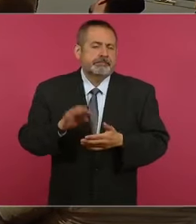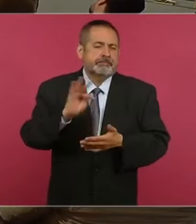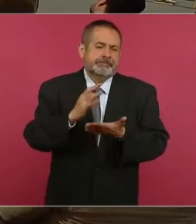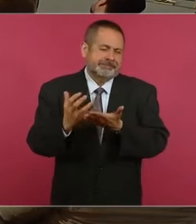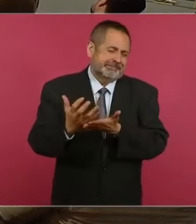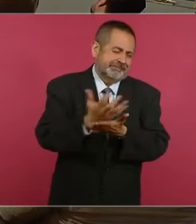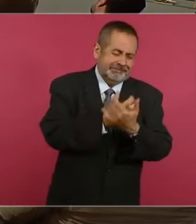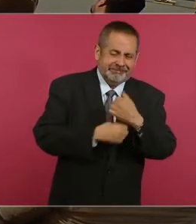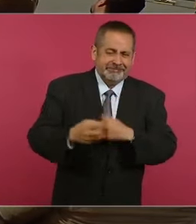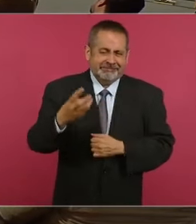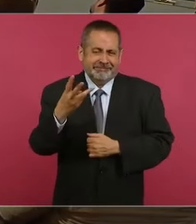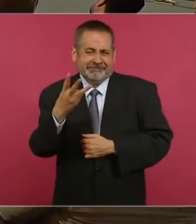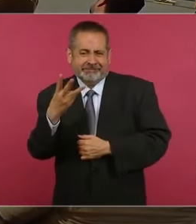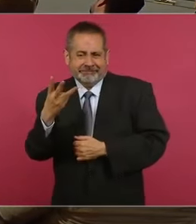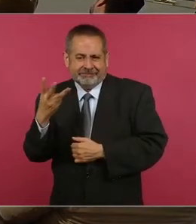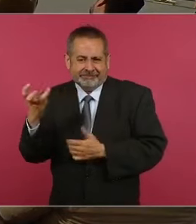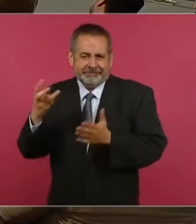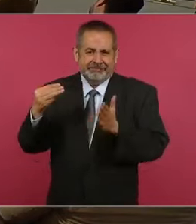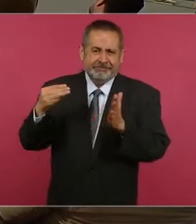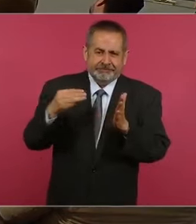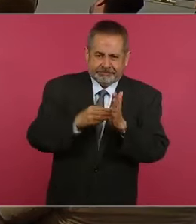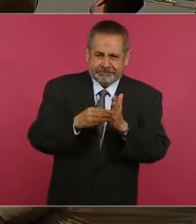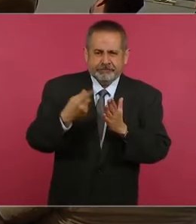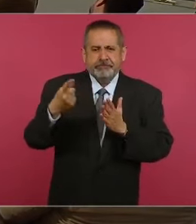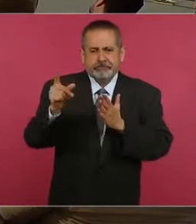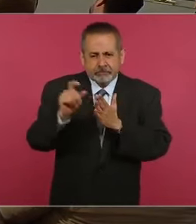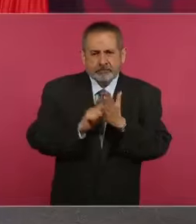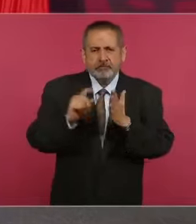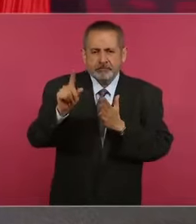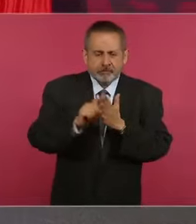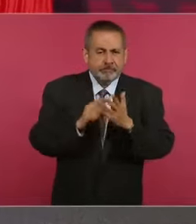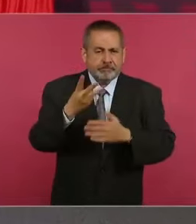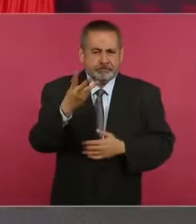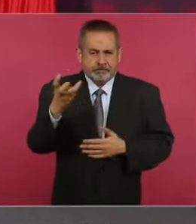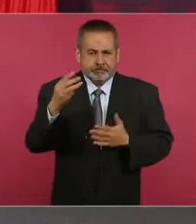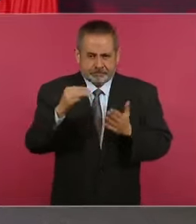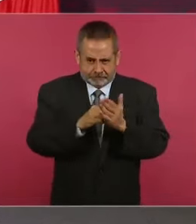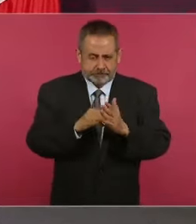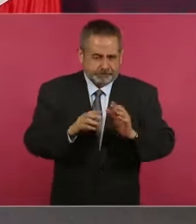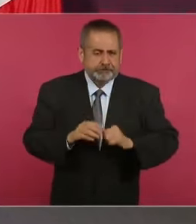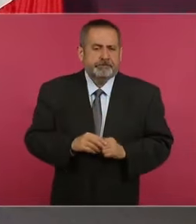mil pesos mensuales deja